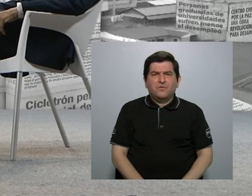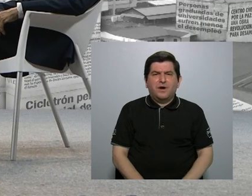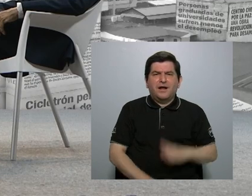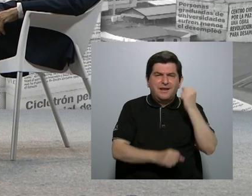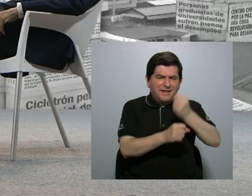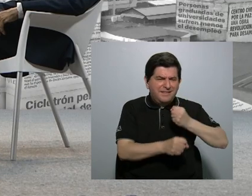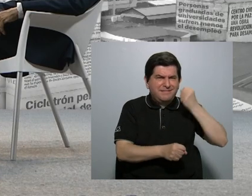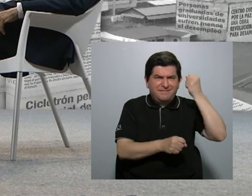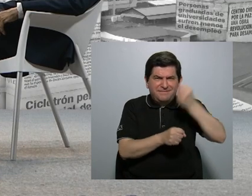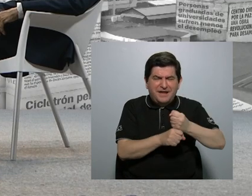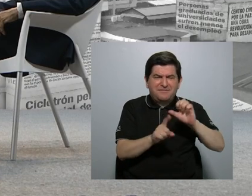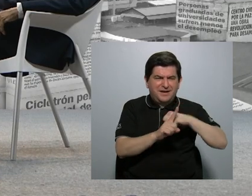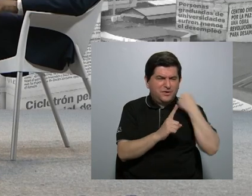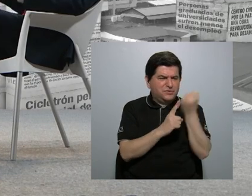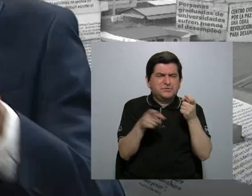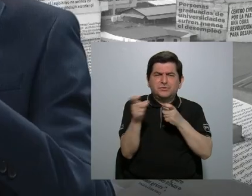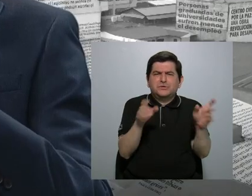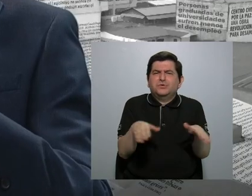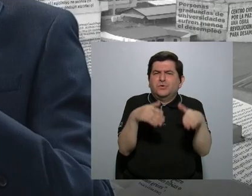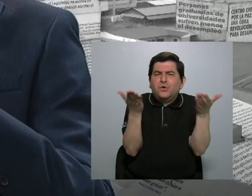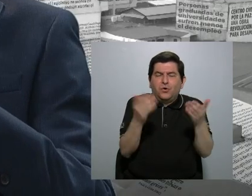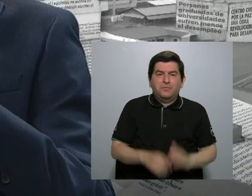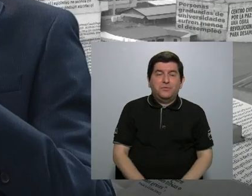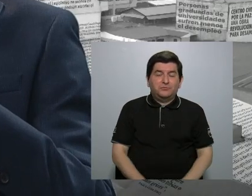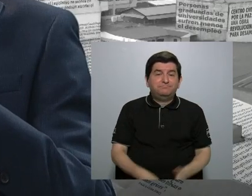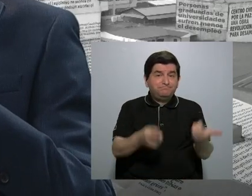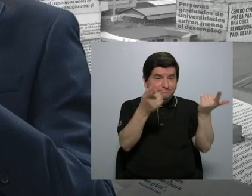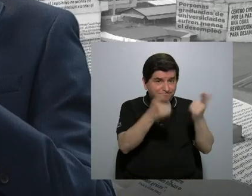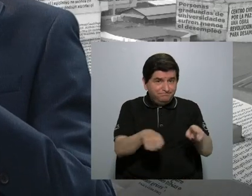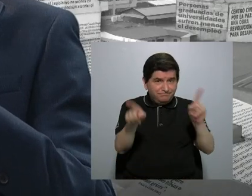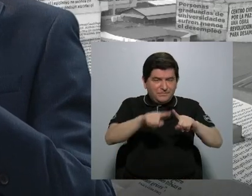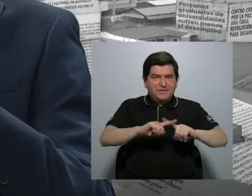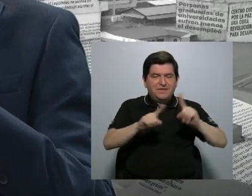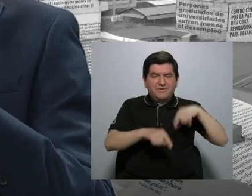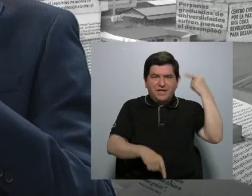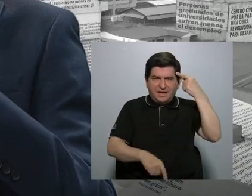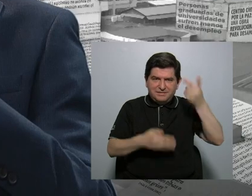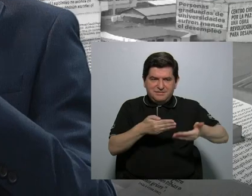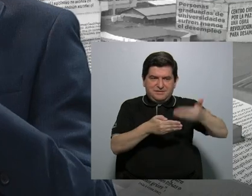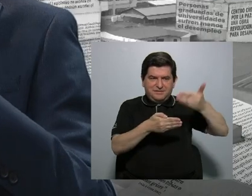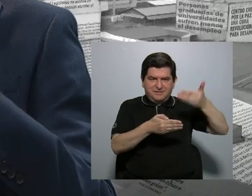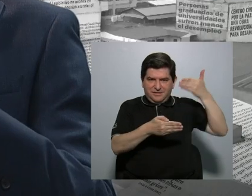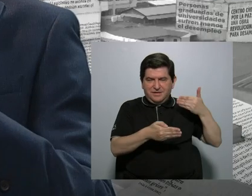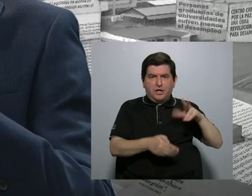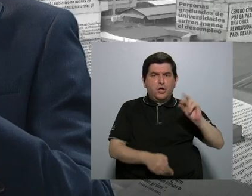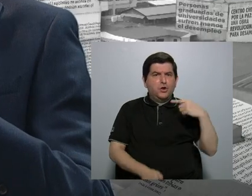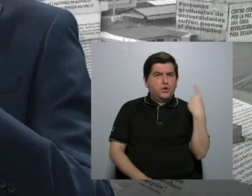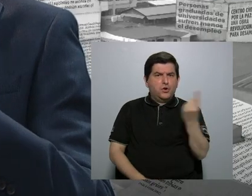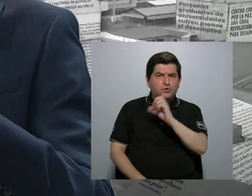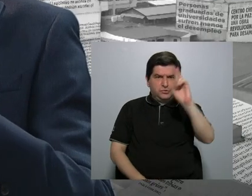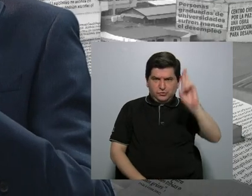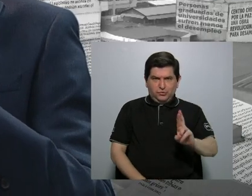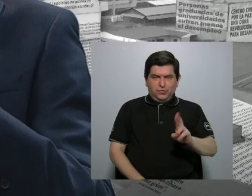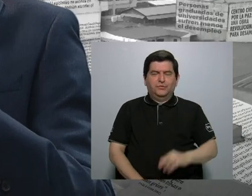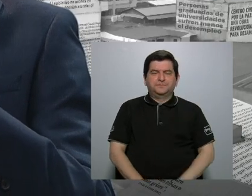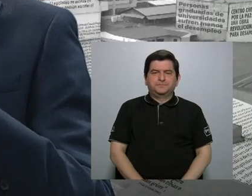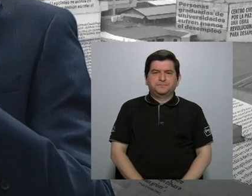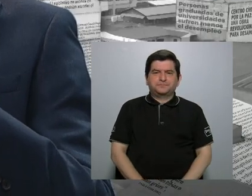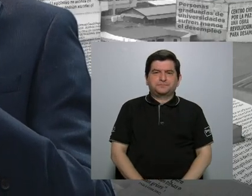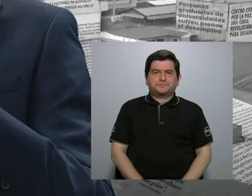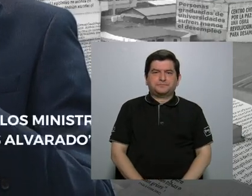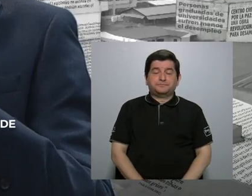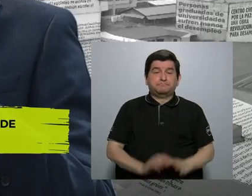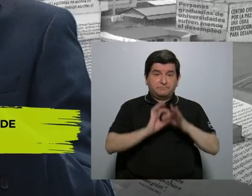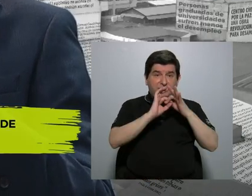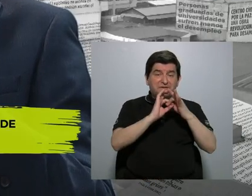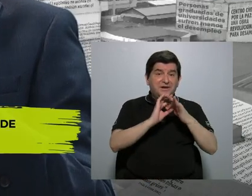trabajo en esas circunstancias? Esto ha venido pasando durante varias administraciones. Y no solo en Costa Rica, lo decía al principio. Tuvimos